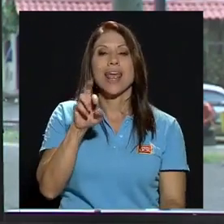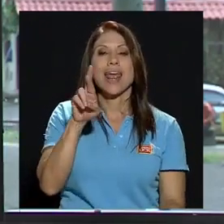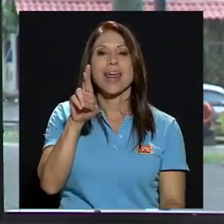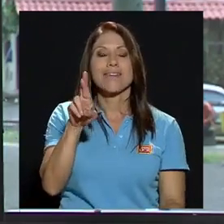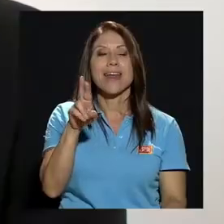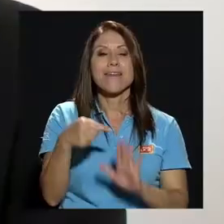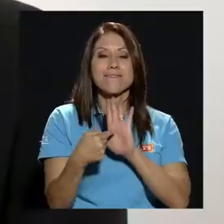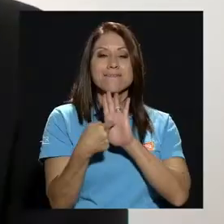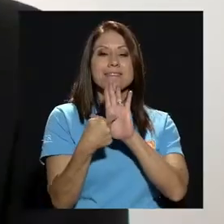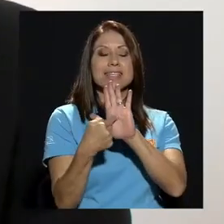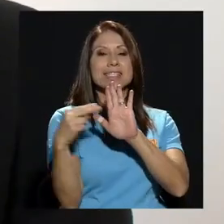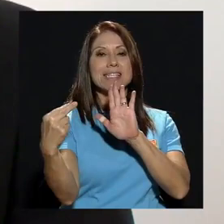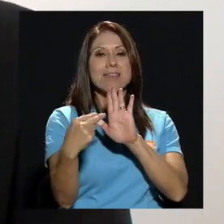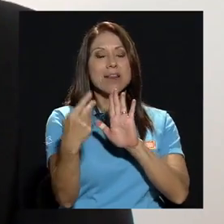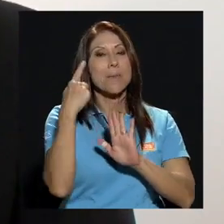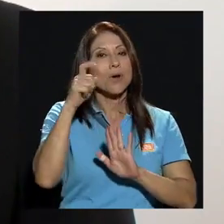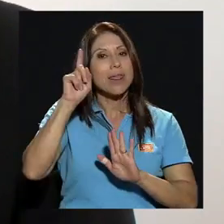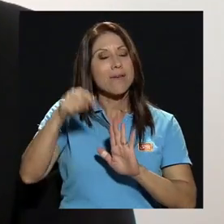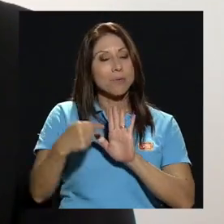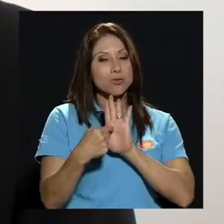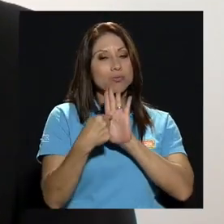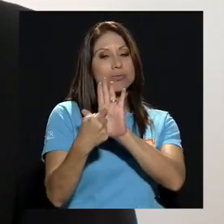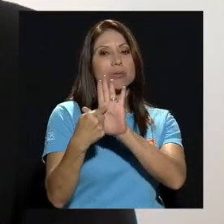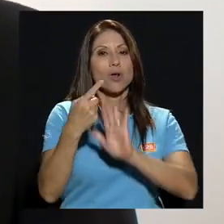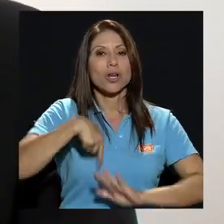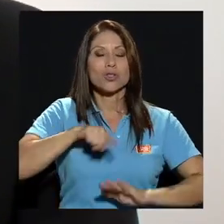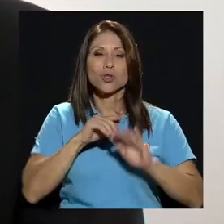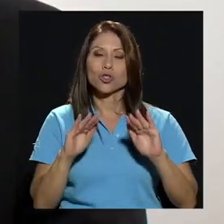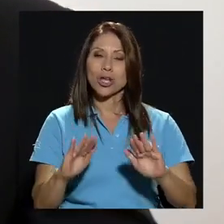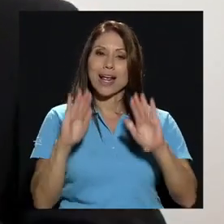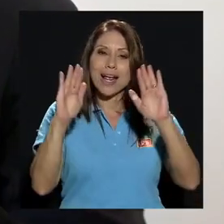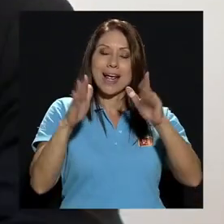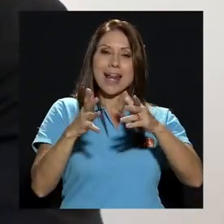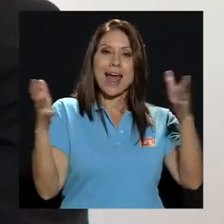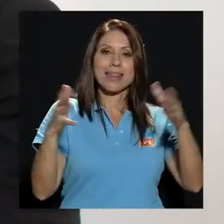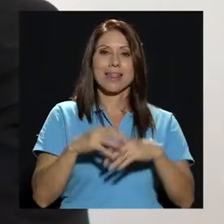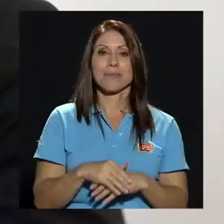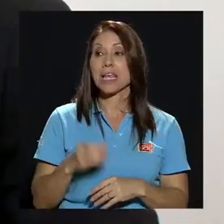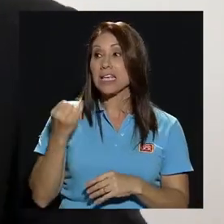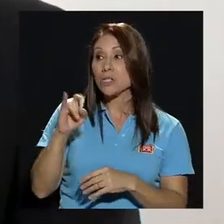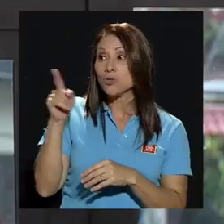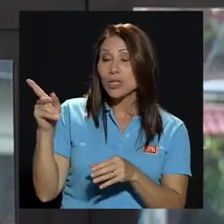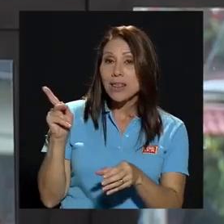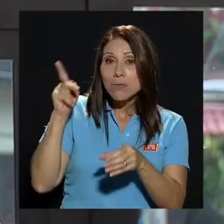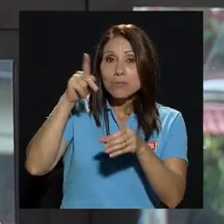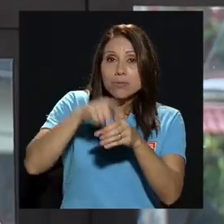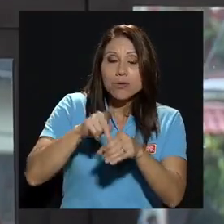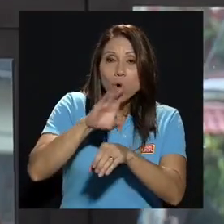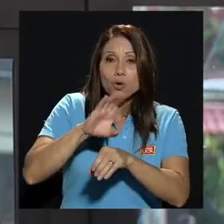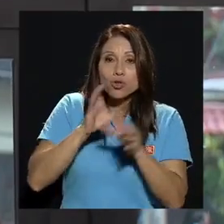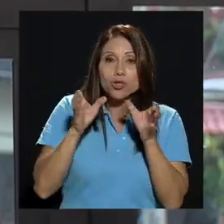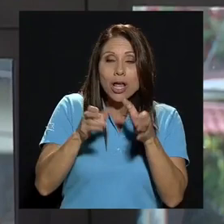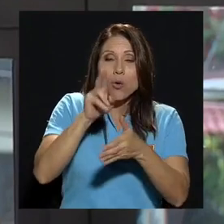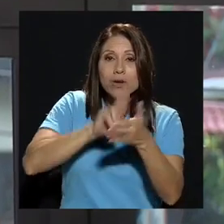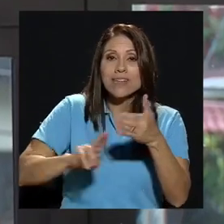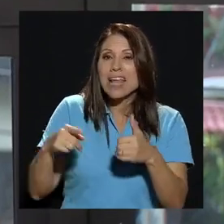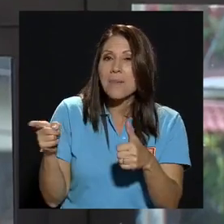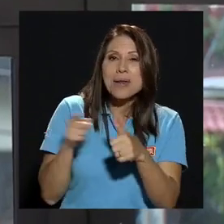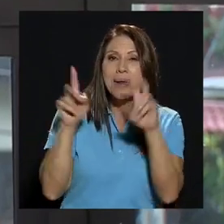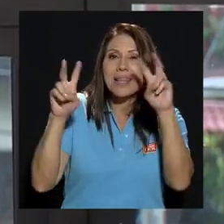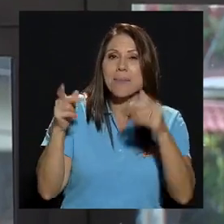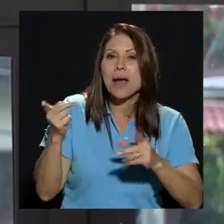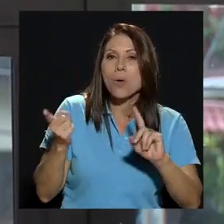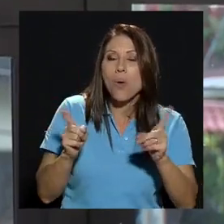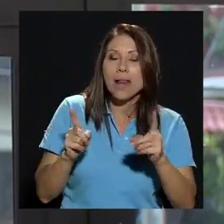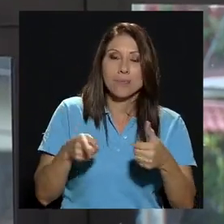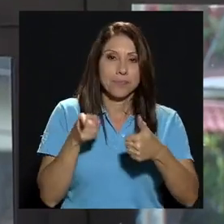grande que somos de llegar al consejo universitario cuál sería el primer tema que usted pondría sobre la mesa serían dos temas el primero